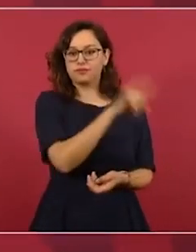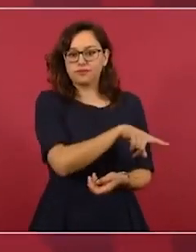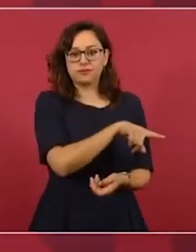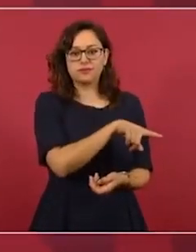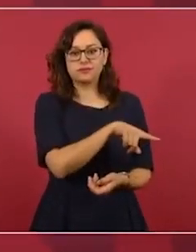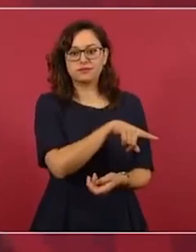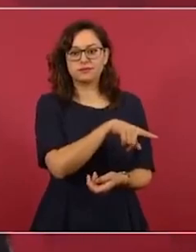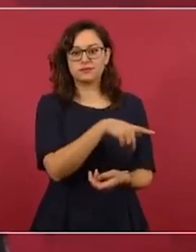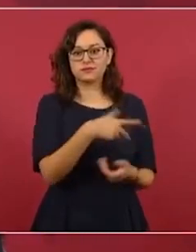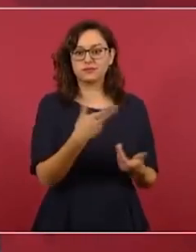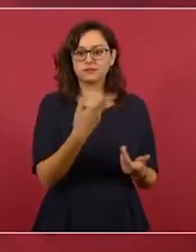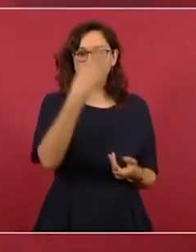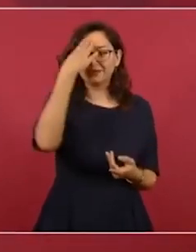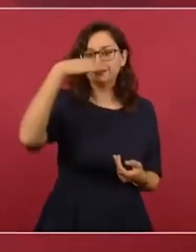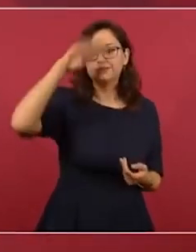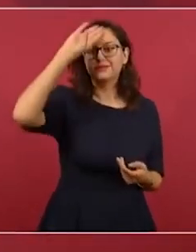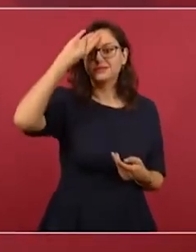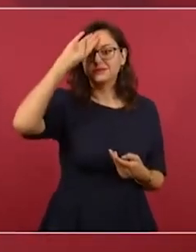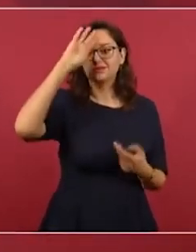les hace caso